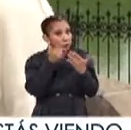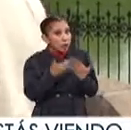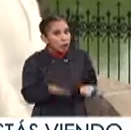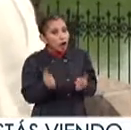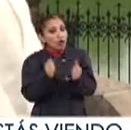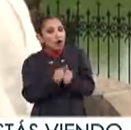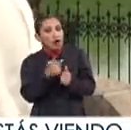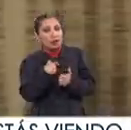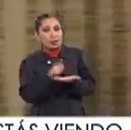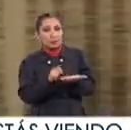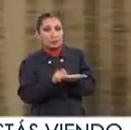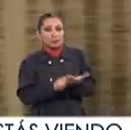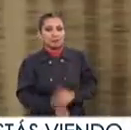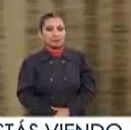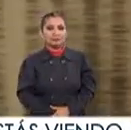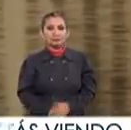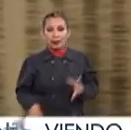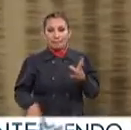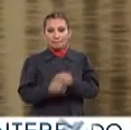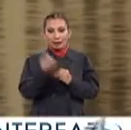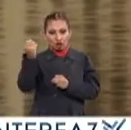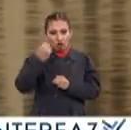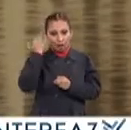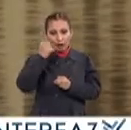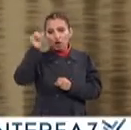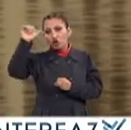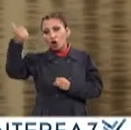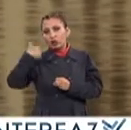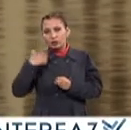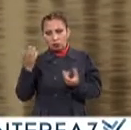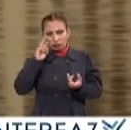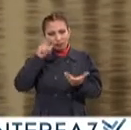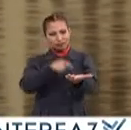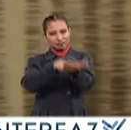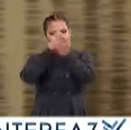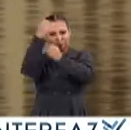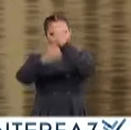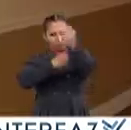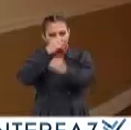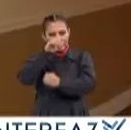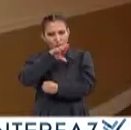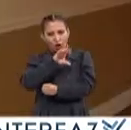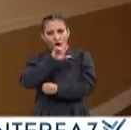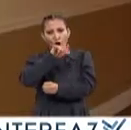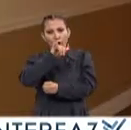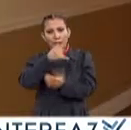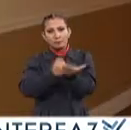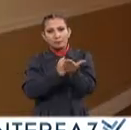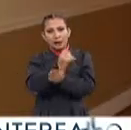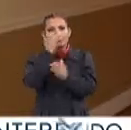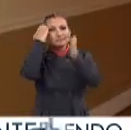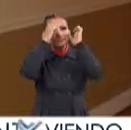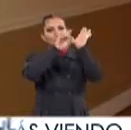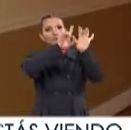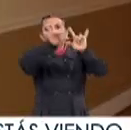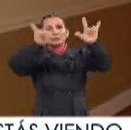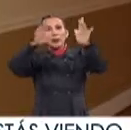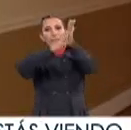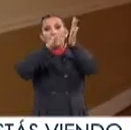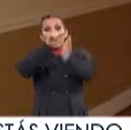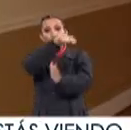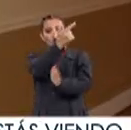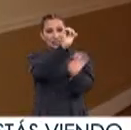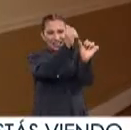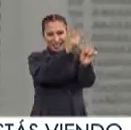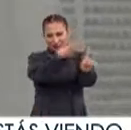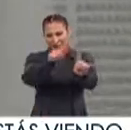hoy A partir de cómo se escribe Sumado a las conferencias Y algunos performances Que se tuvieron en el coloquio Se decidió hacer una muestra documental Donde 12